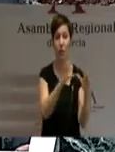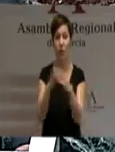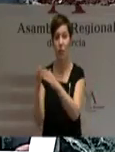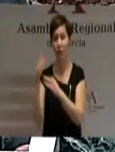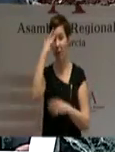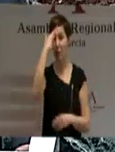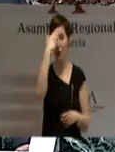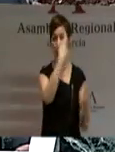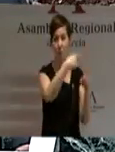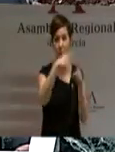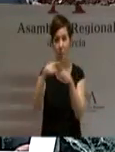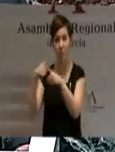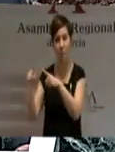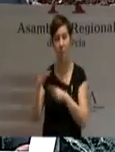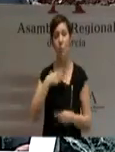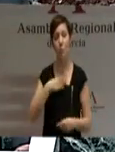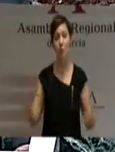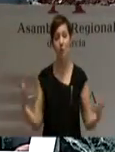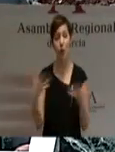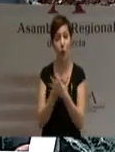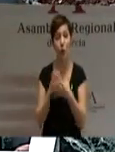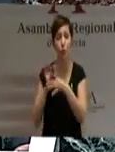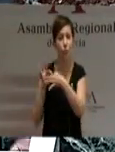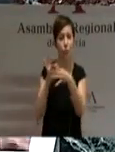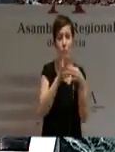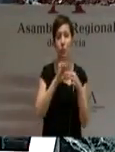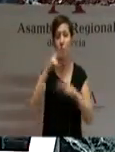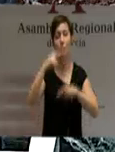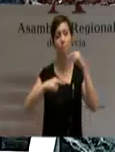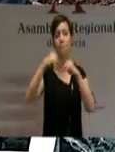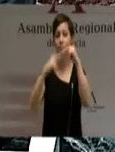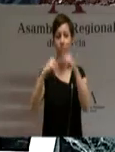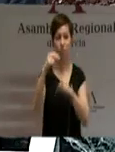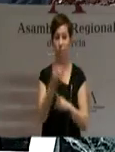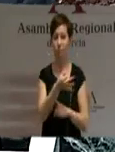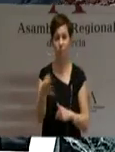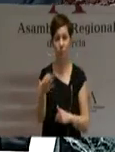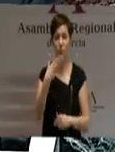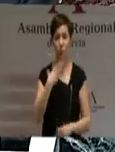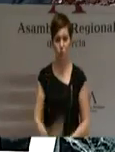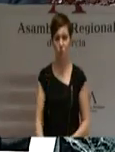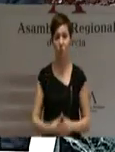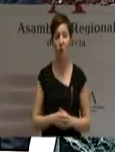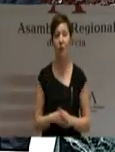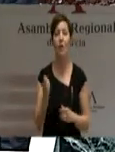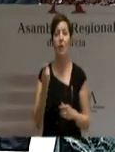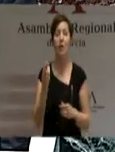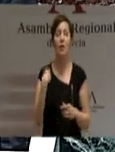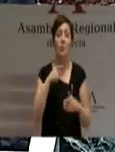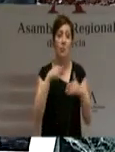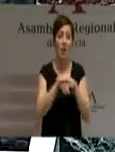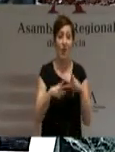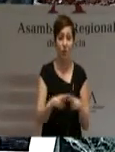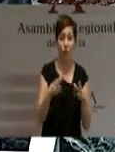sombras, seguir construyendo región, todos sin excepción. Partidos políticos, agentes sociales y el pueblo en su